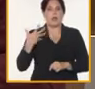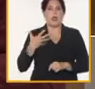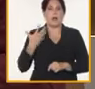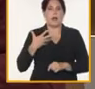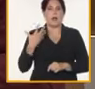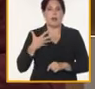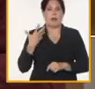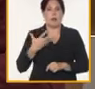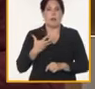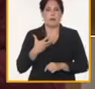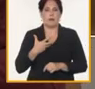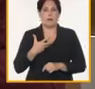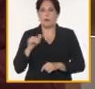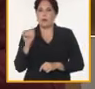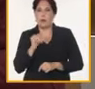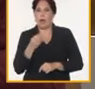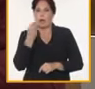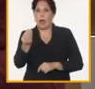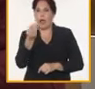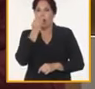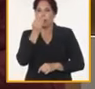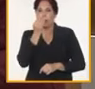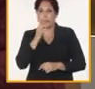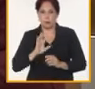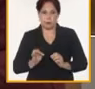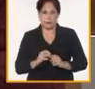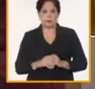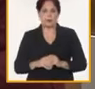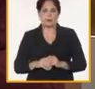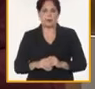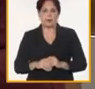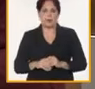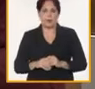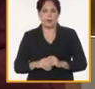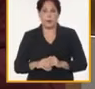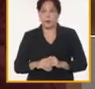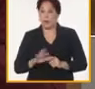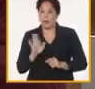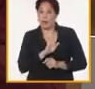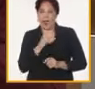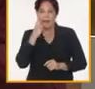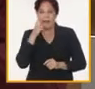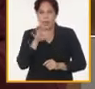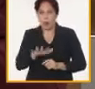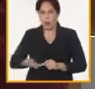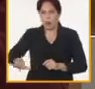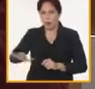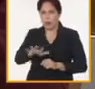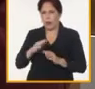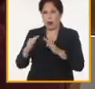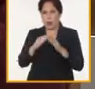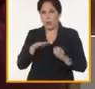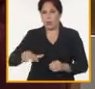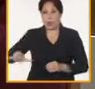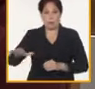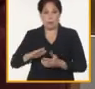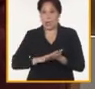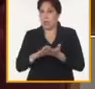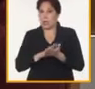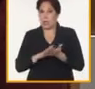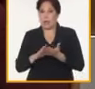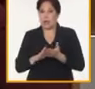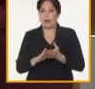que se le enviara alimento y cuando se miraba el entorno de esa comunidad no había una sola